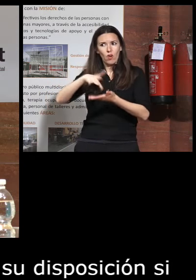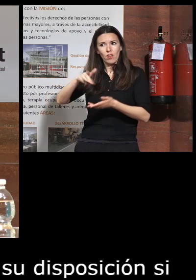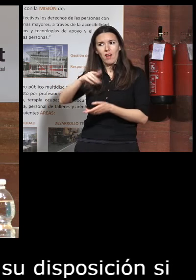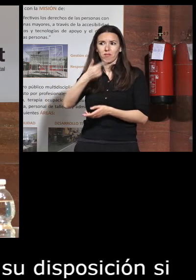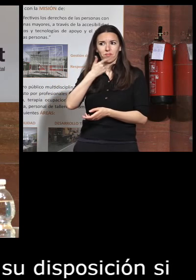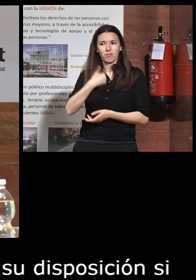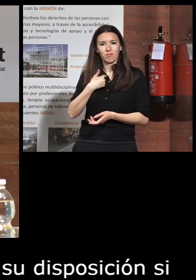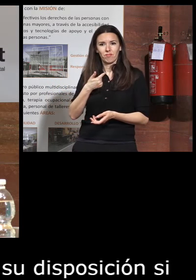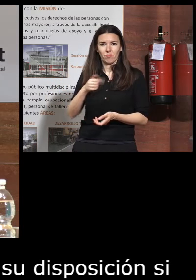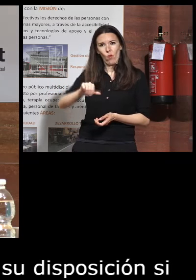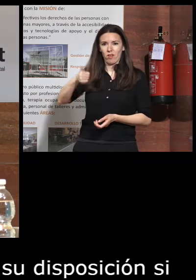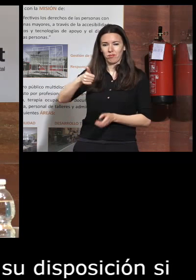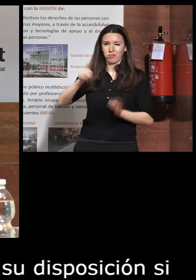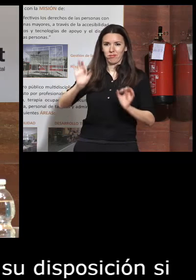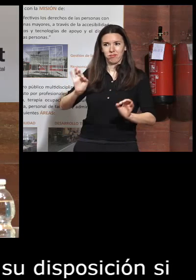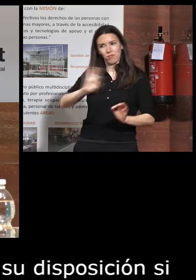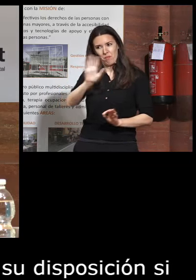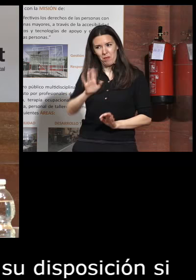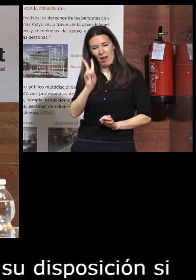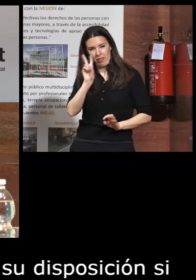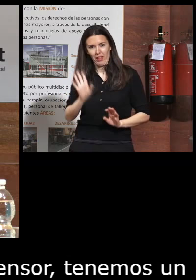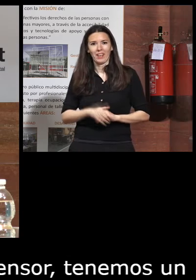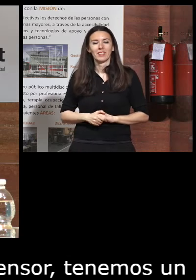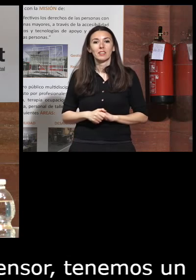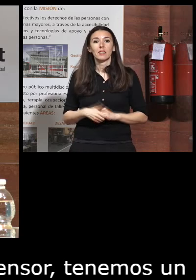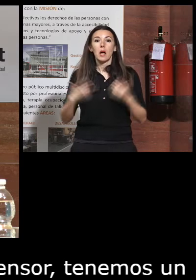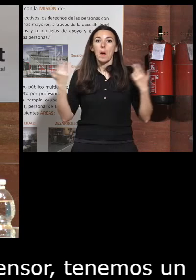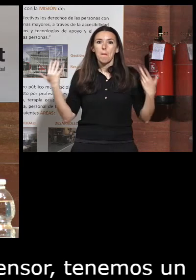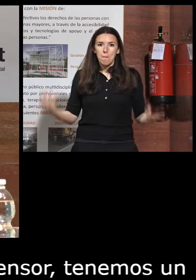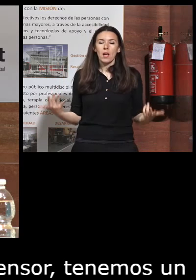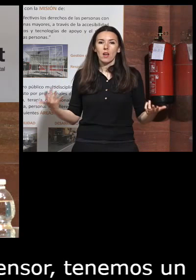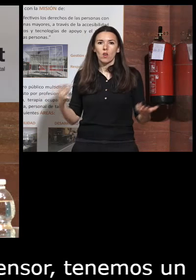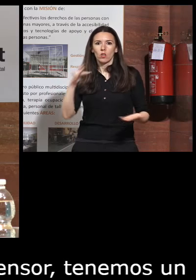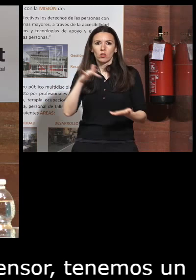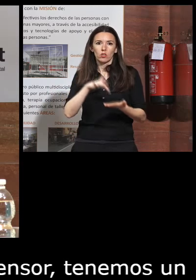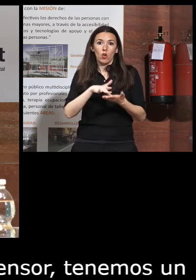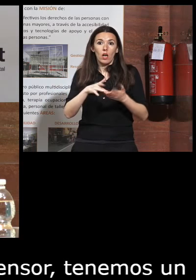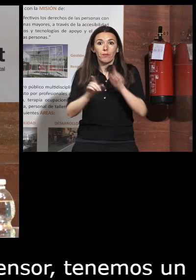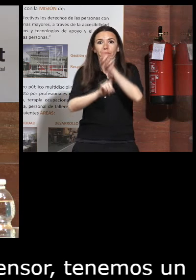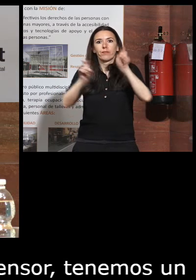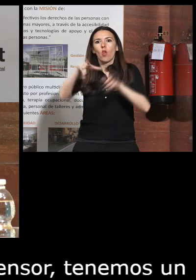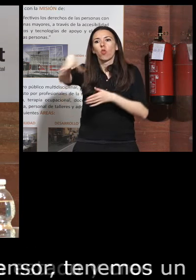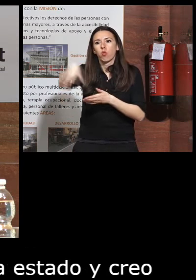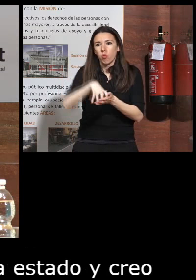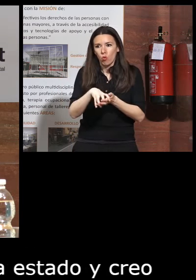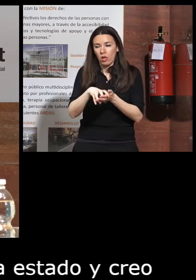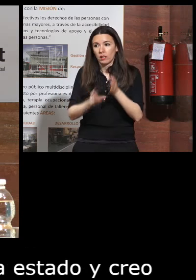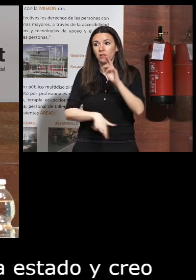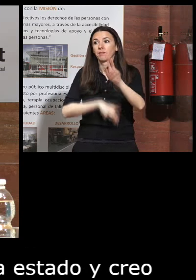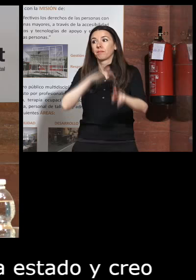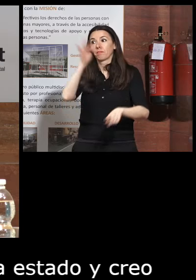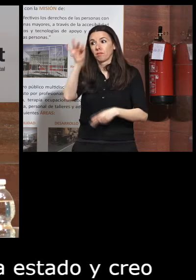como el visto bueno de ello pero aún así eran cuestiones eso por un lado ¿no?